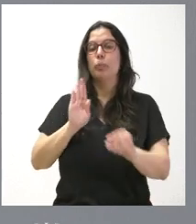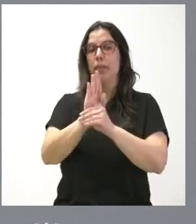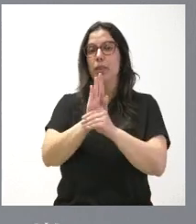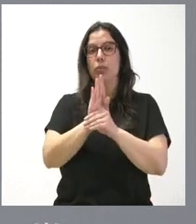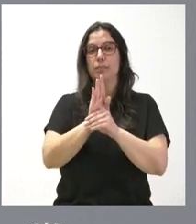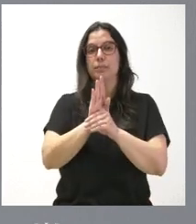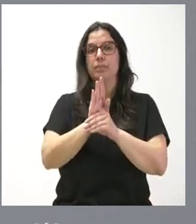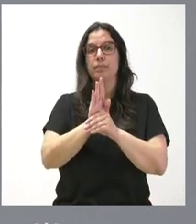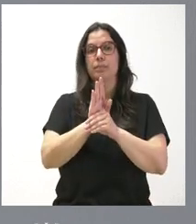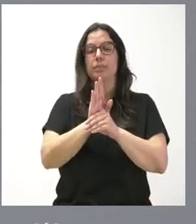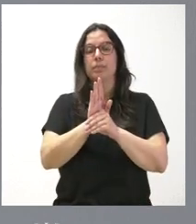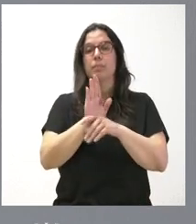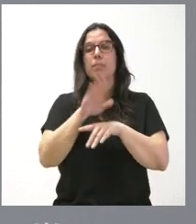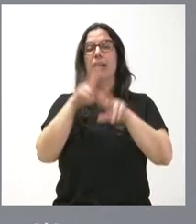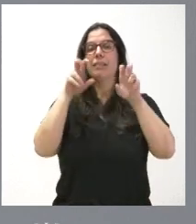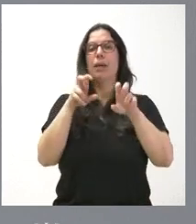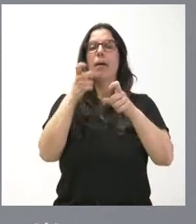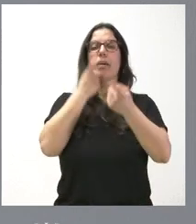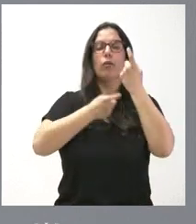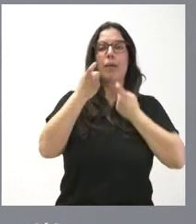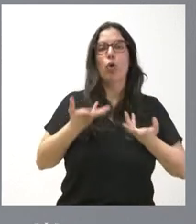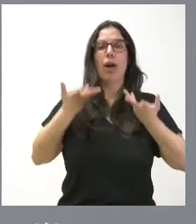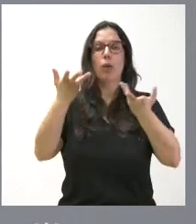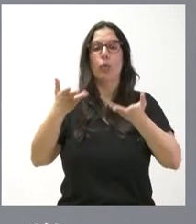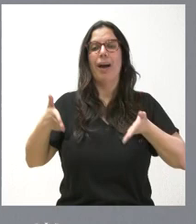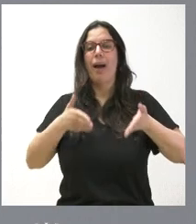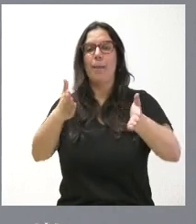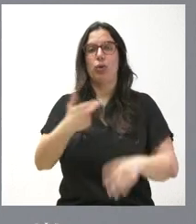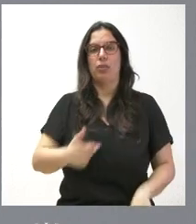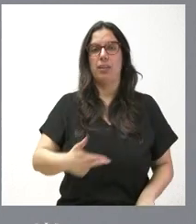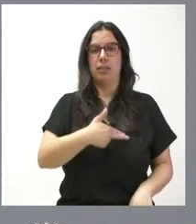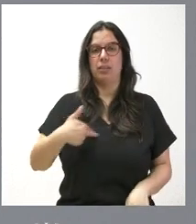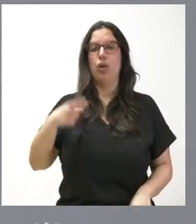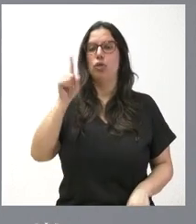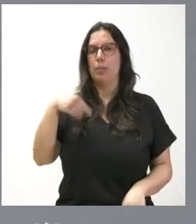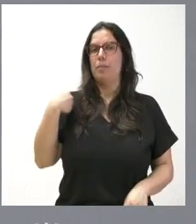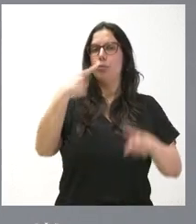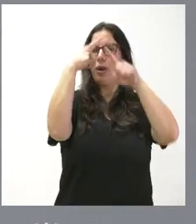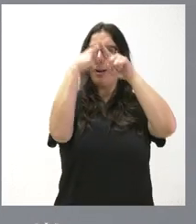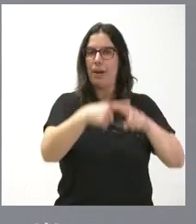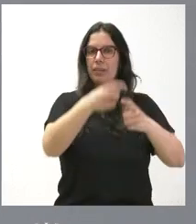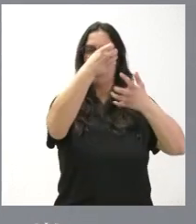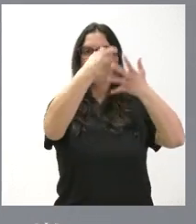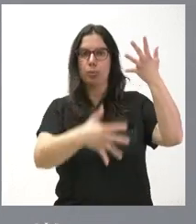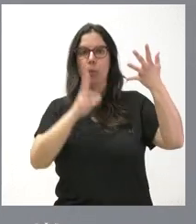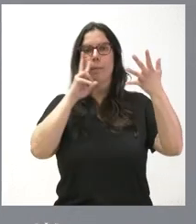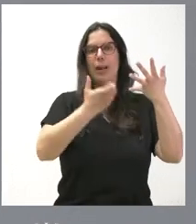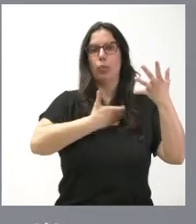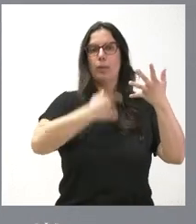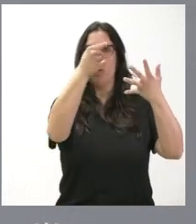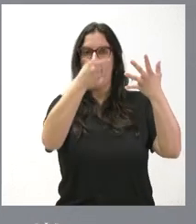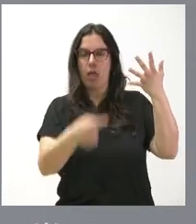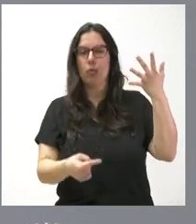para tareas de información y ayuda en el Camino de Santiago. Tienen ustedes también igualmente la distribución para cada uno de los ayuntamientos que